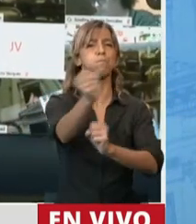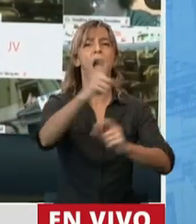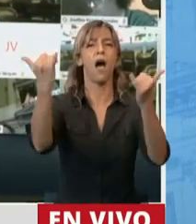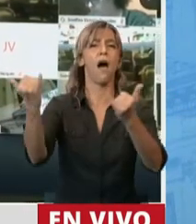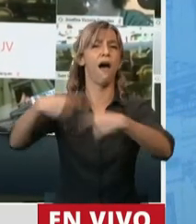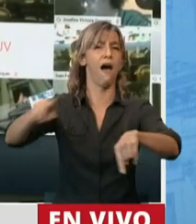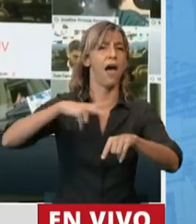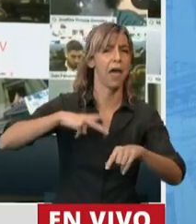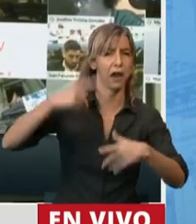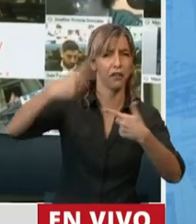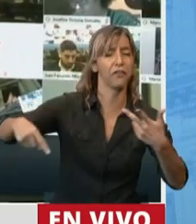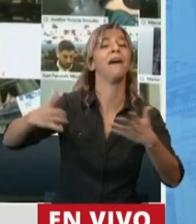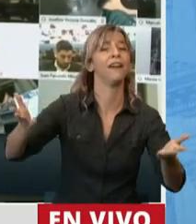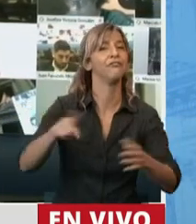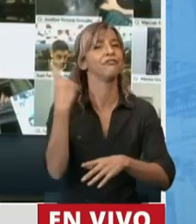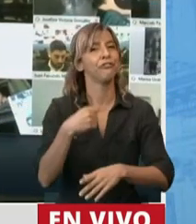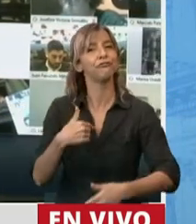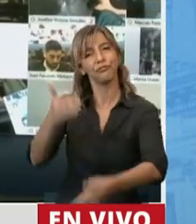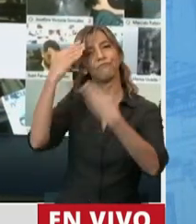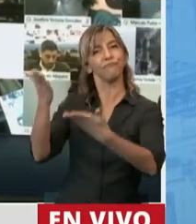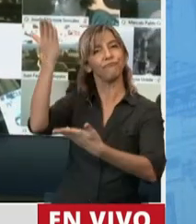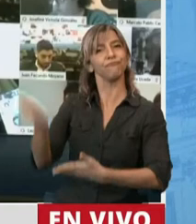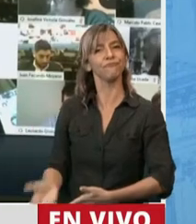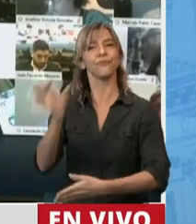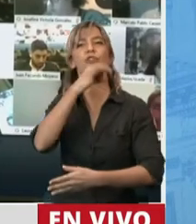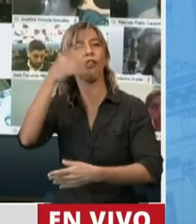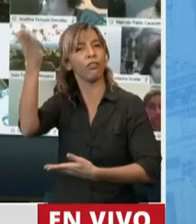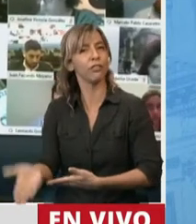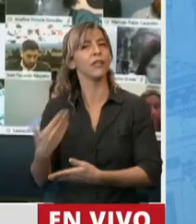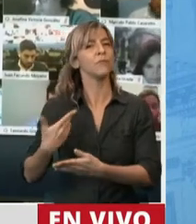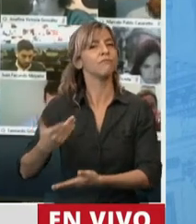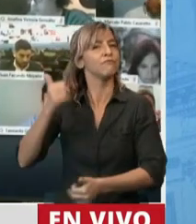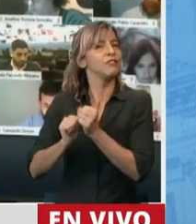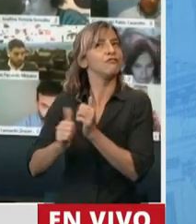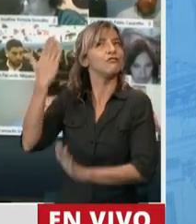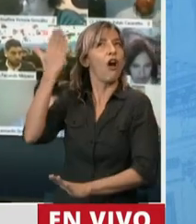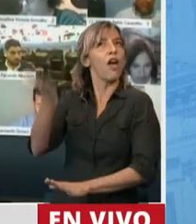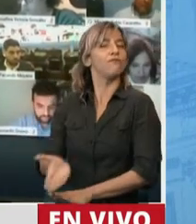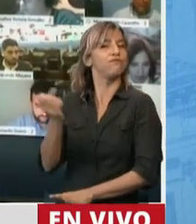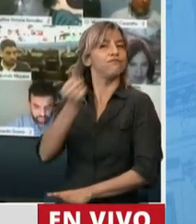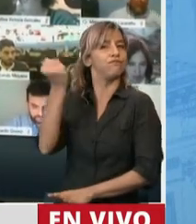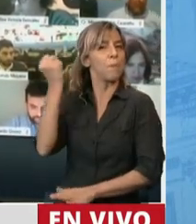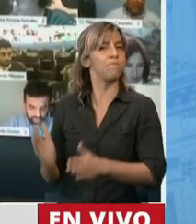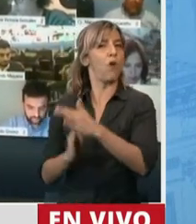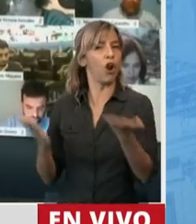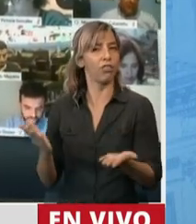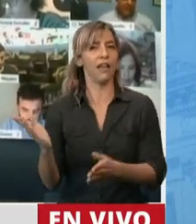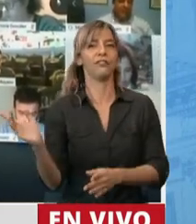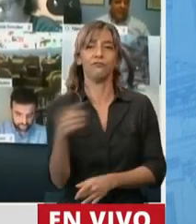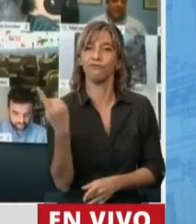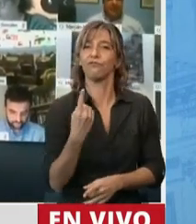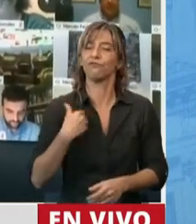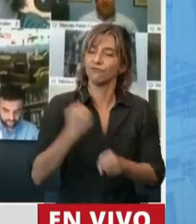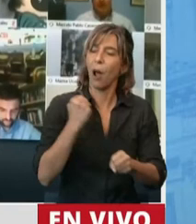honor a esas palabras, a ese pedido de un grande de nuestra historia y lo estamos haciendo todos y todas.